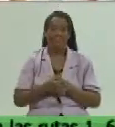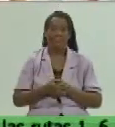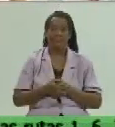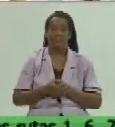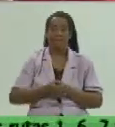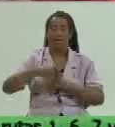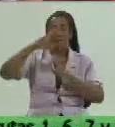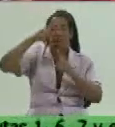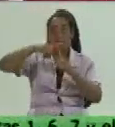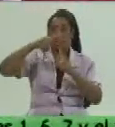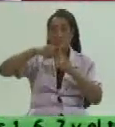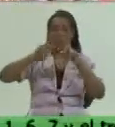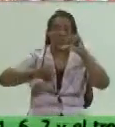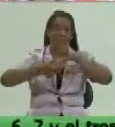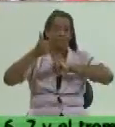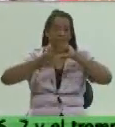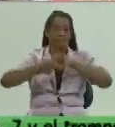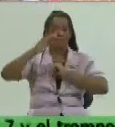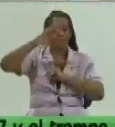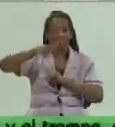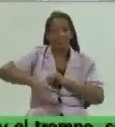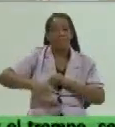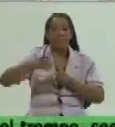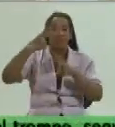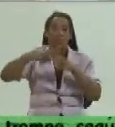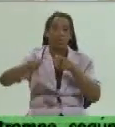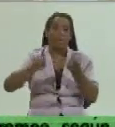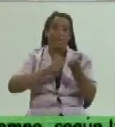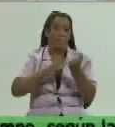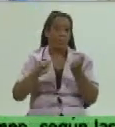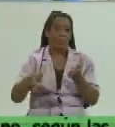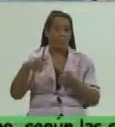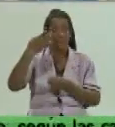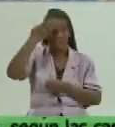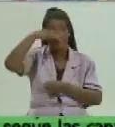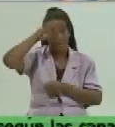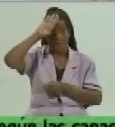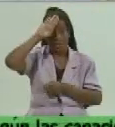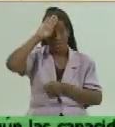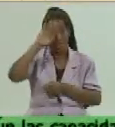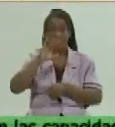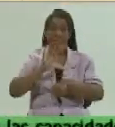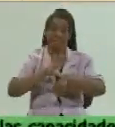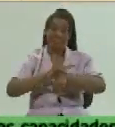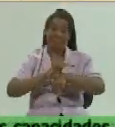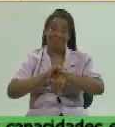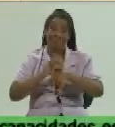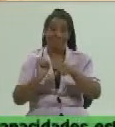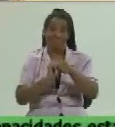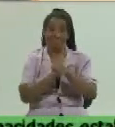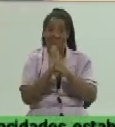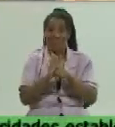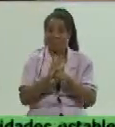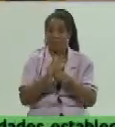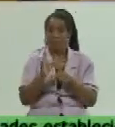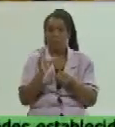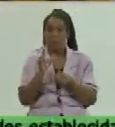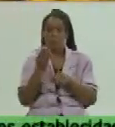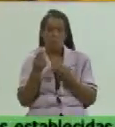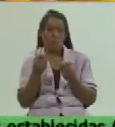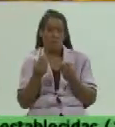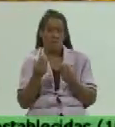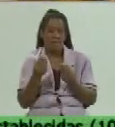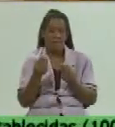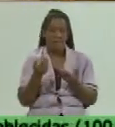Tunas ha tenido un comportamiento inferior al resto de las provincias del país con los casos infectados de la pandemia. Son muchos los factores que han aportado para